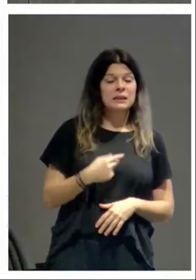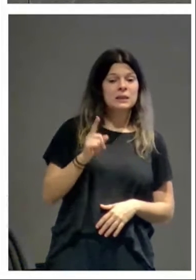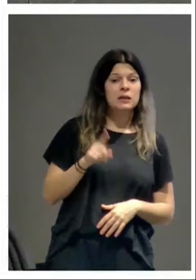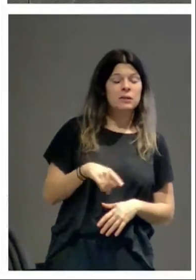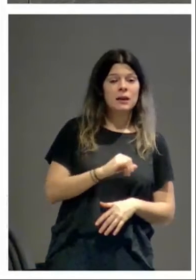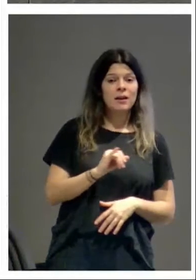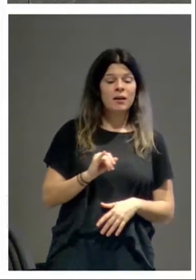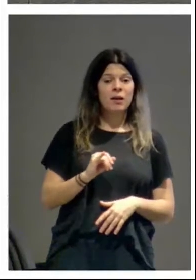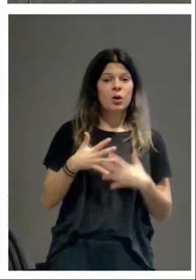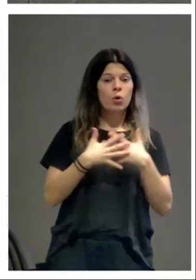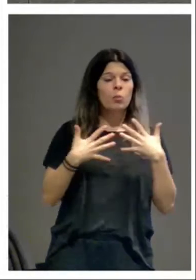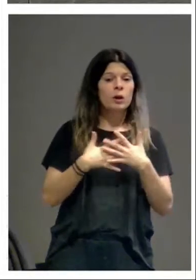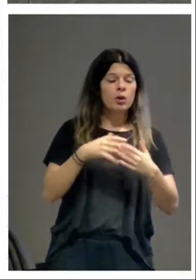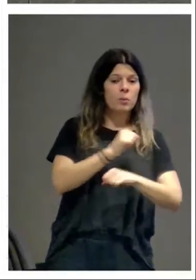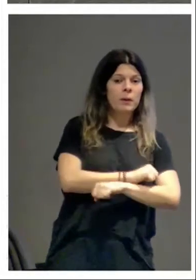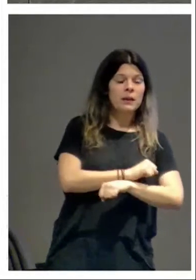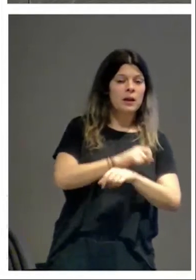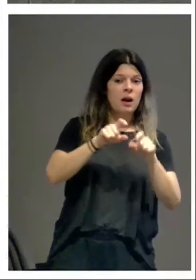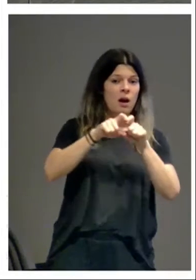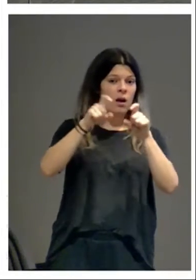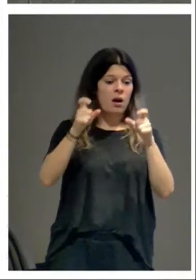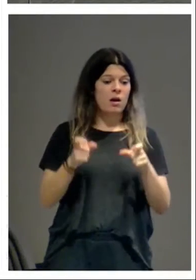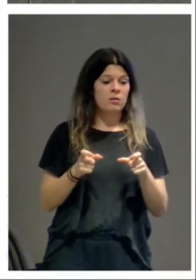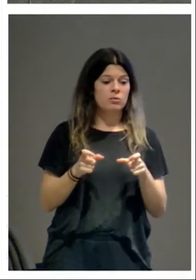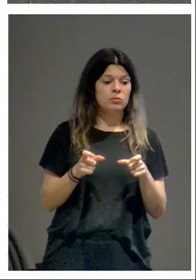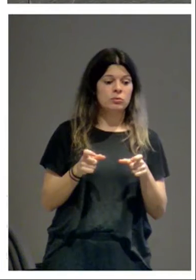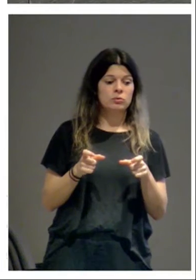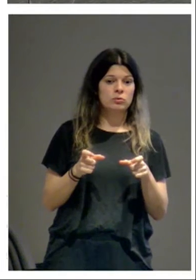combinación de ventanas con arcos ciegos por todas partes.